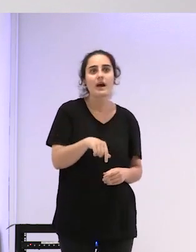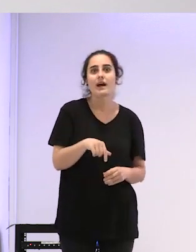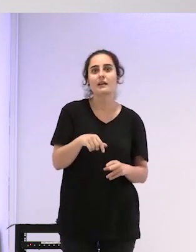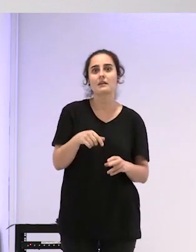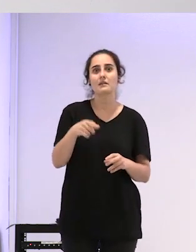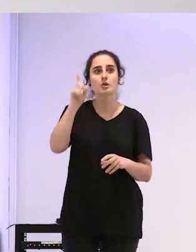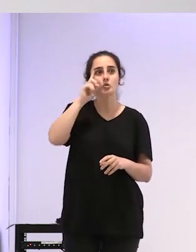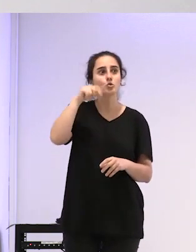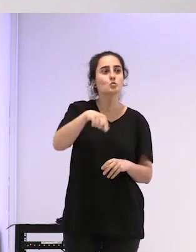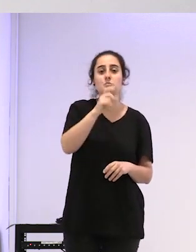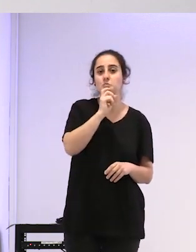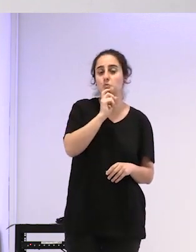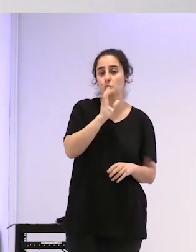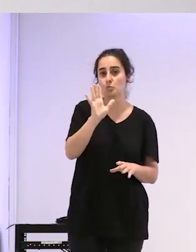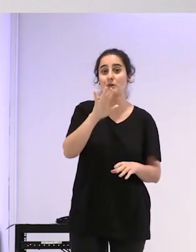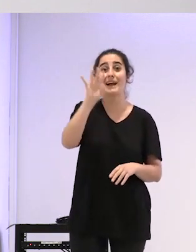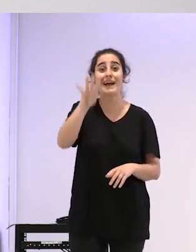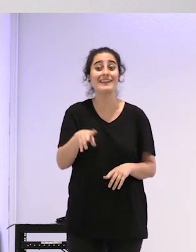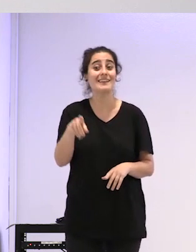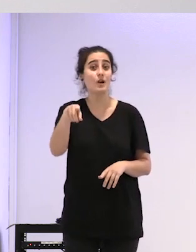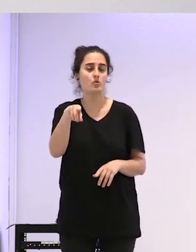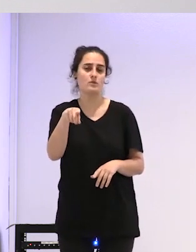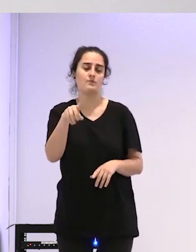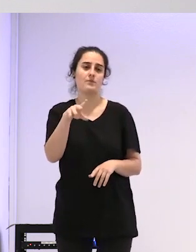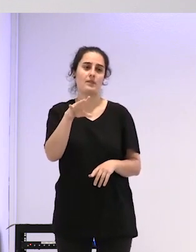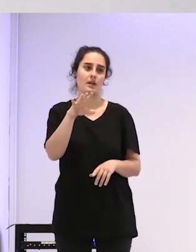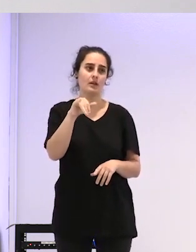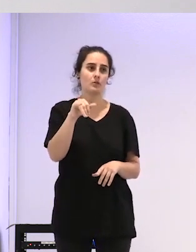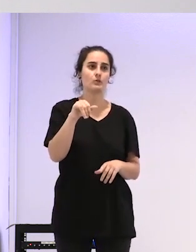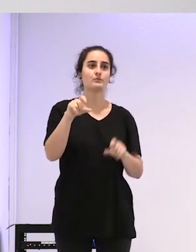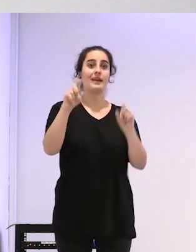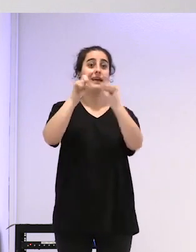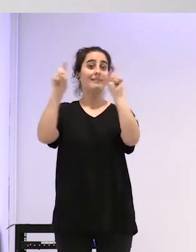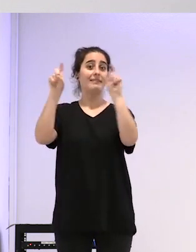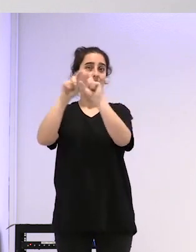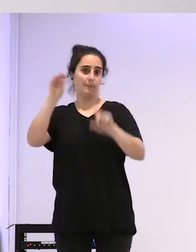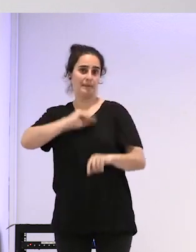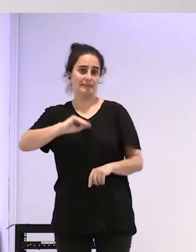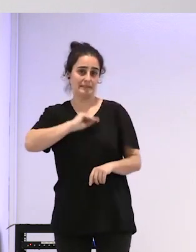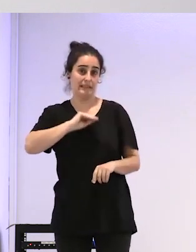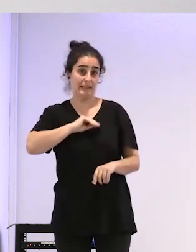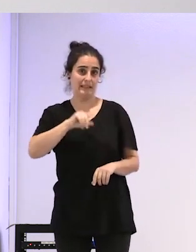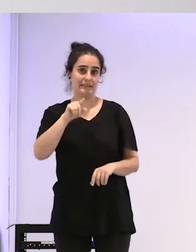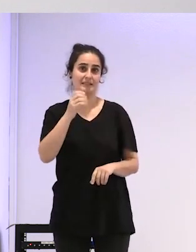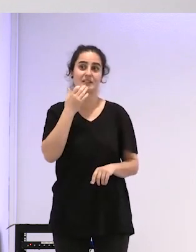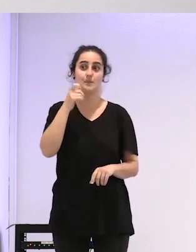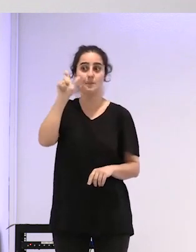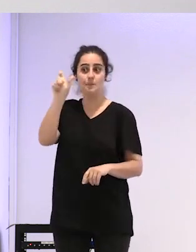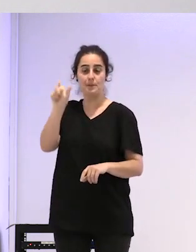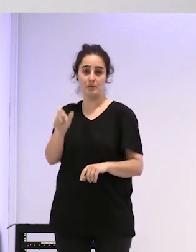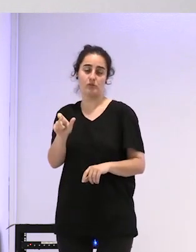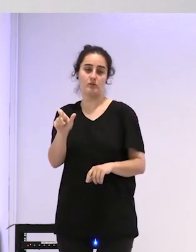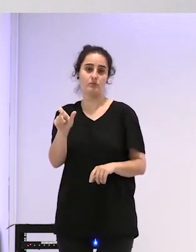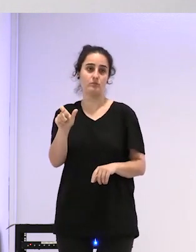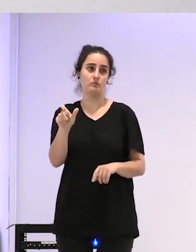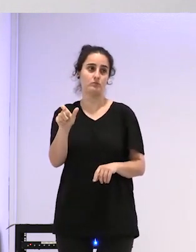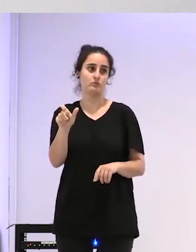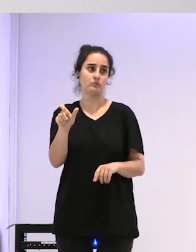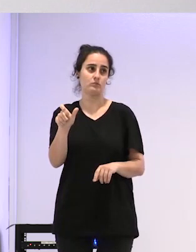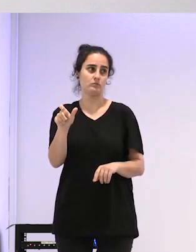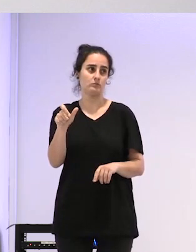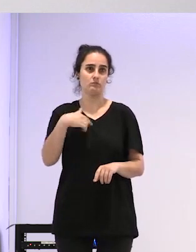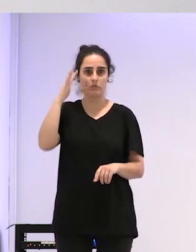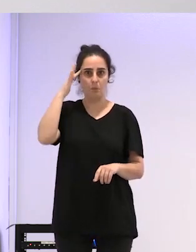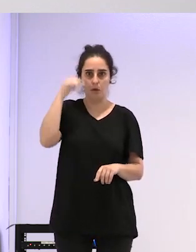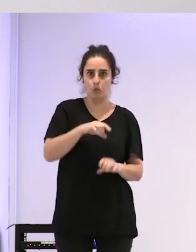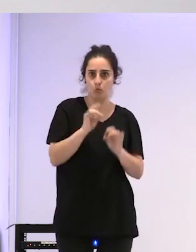este por aquí pero en Cataluña al menos hay como muchas entidades que aunque una persona digamos supongo debe ser